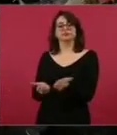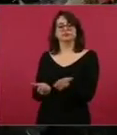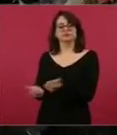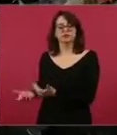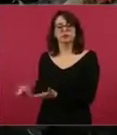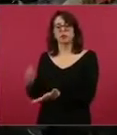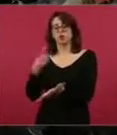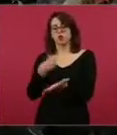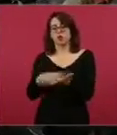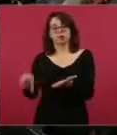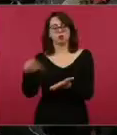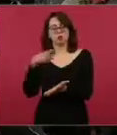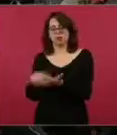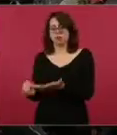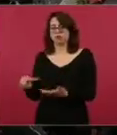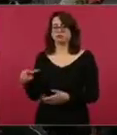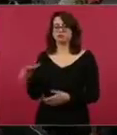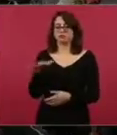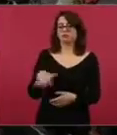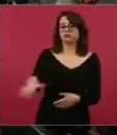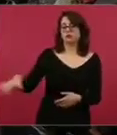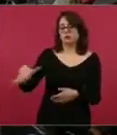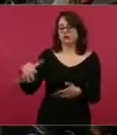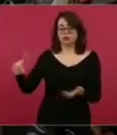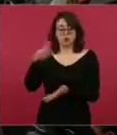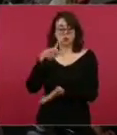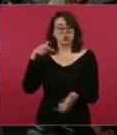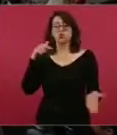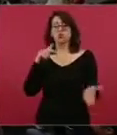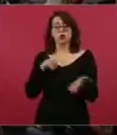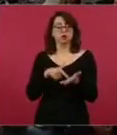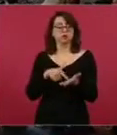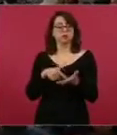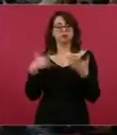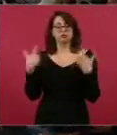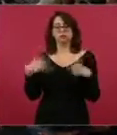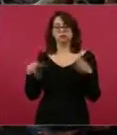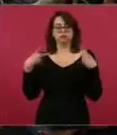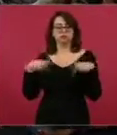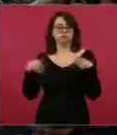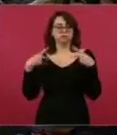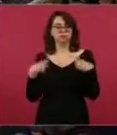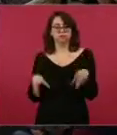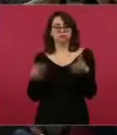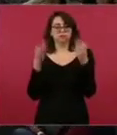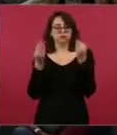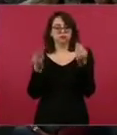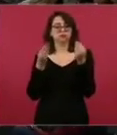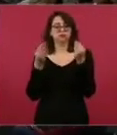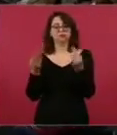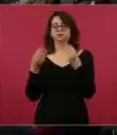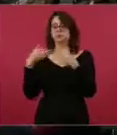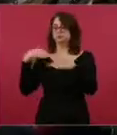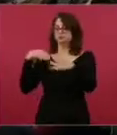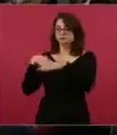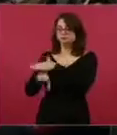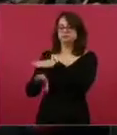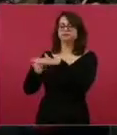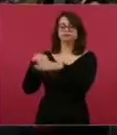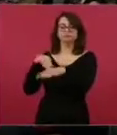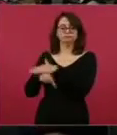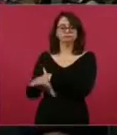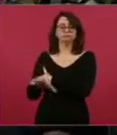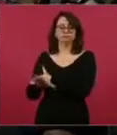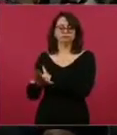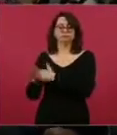Es un lugar muy frecuentado por nuestros vecinos, hermanos